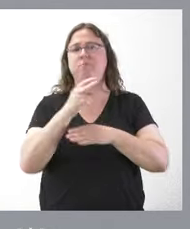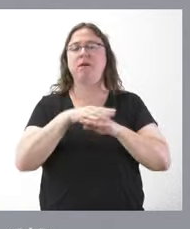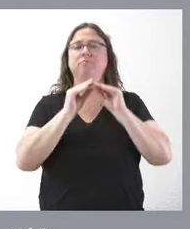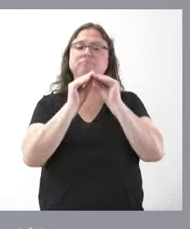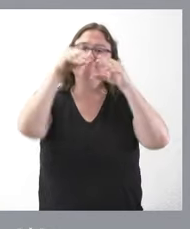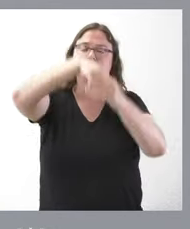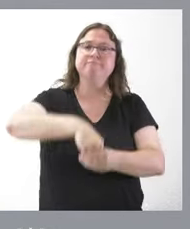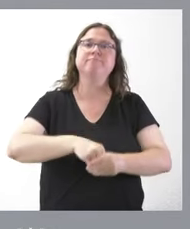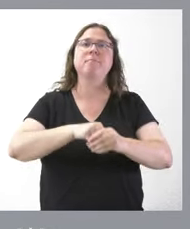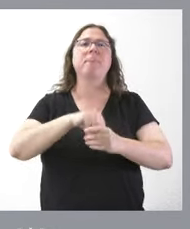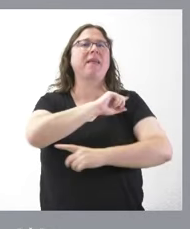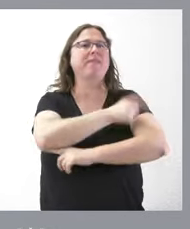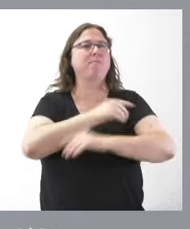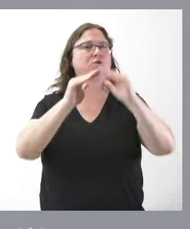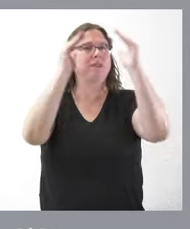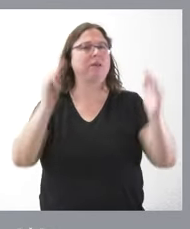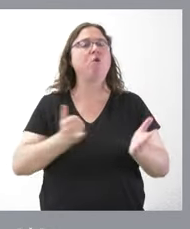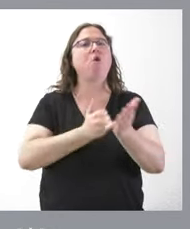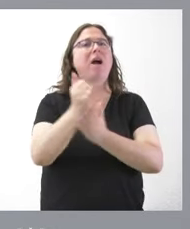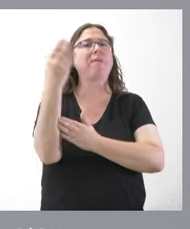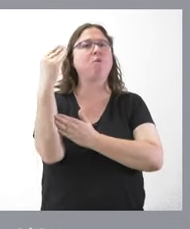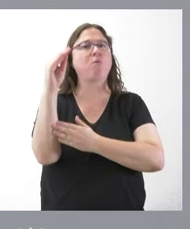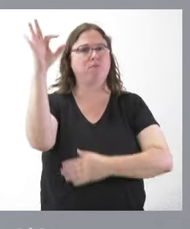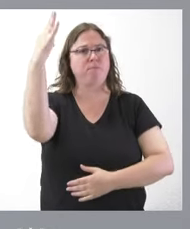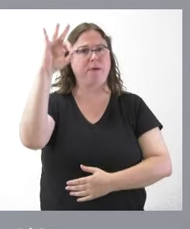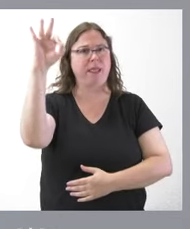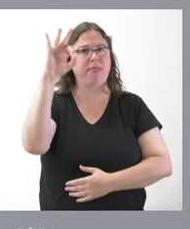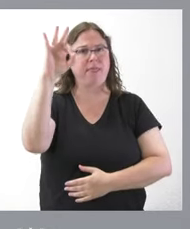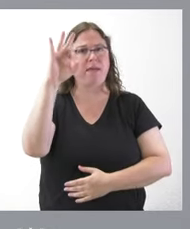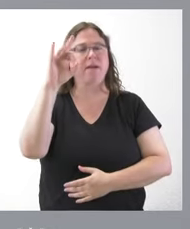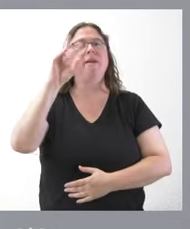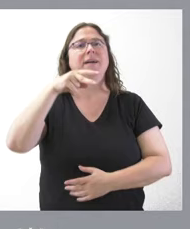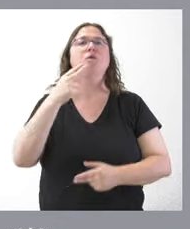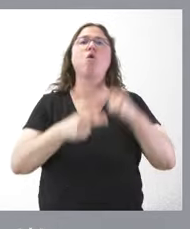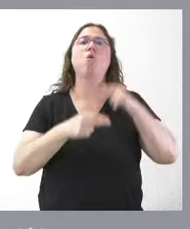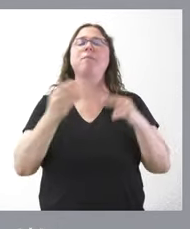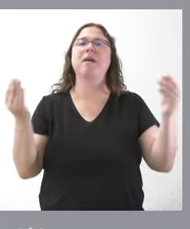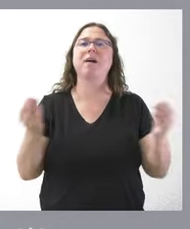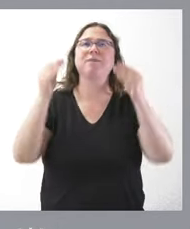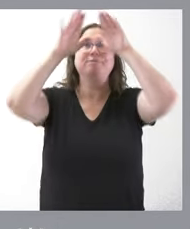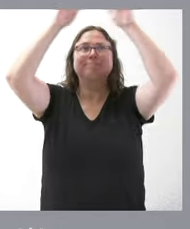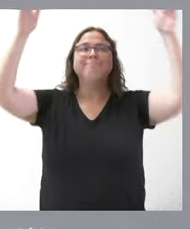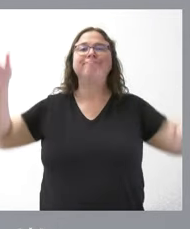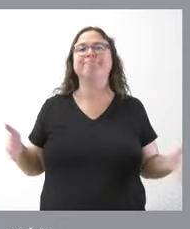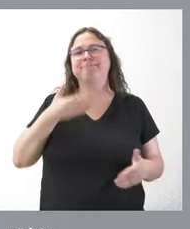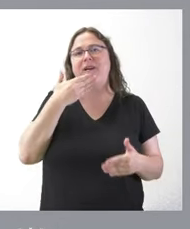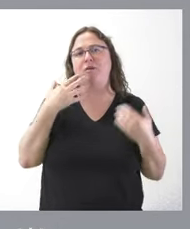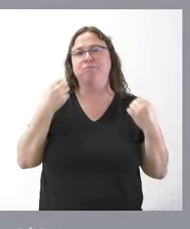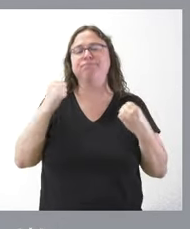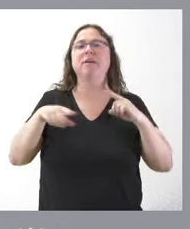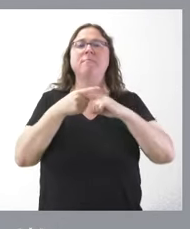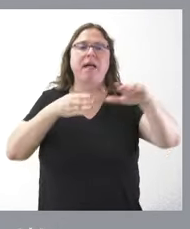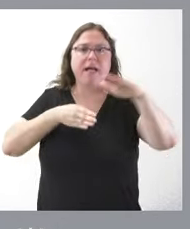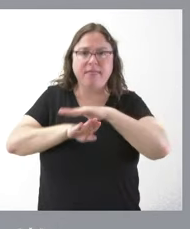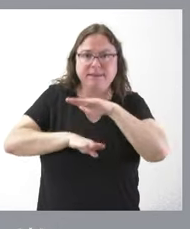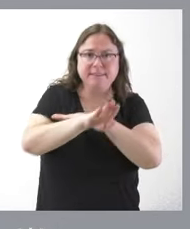en el complejo deportivo campo de la juventud de Palencia. Se trata de obras para mejorar la envolvente térmica, las instalaciones de accesibilidad